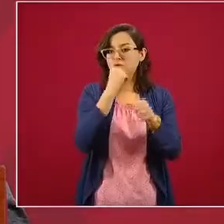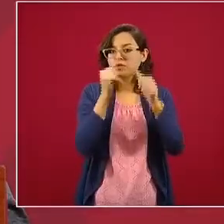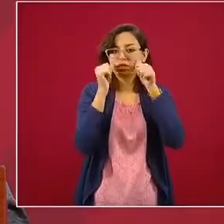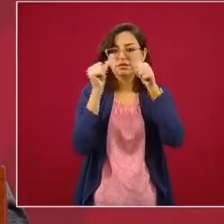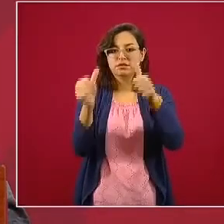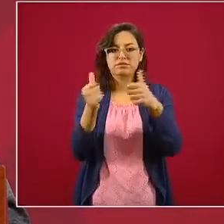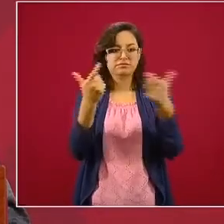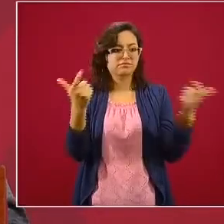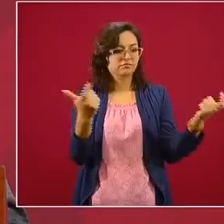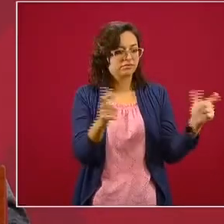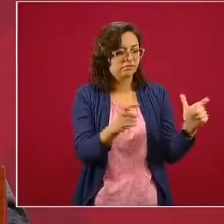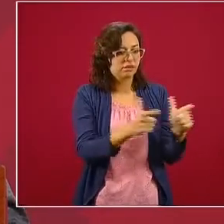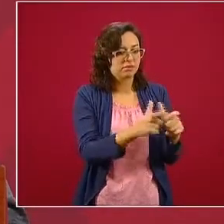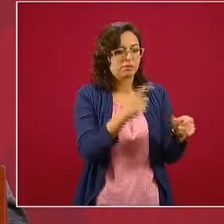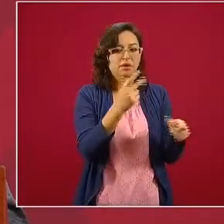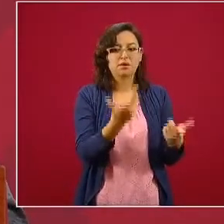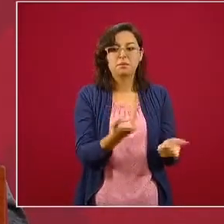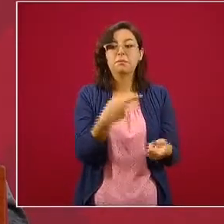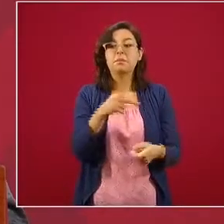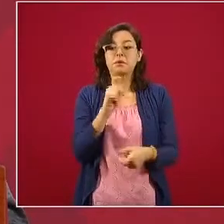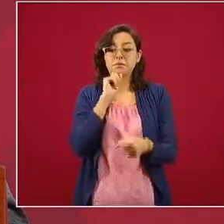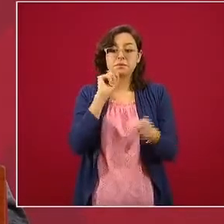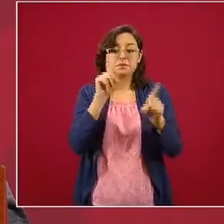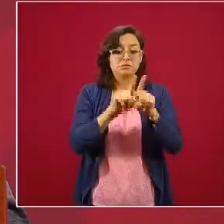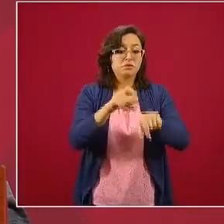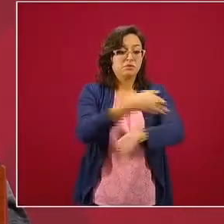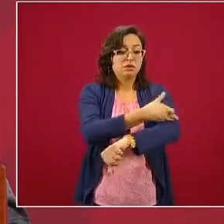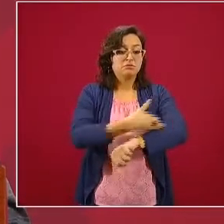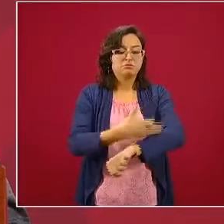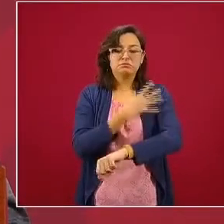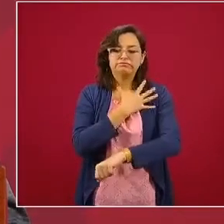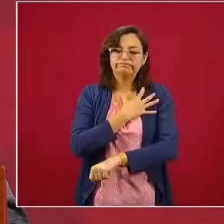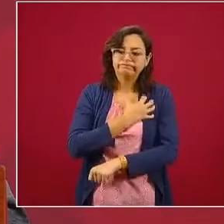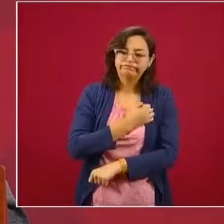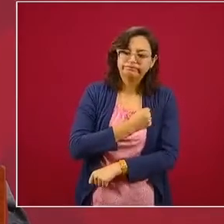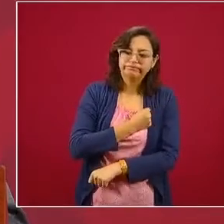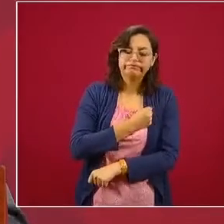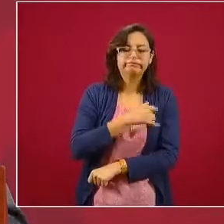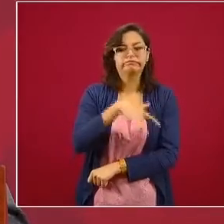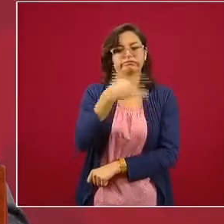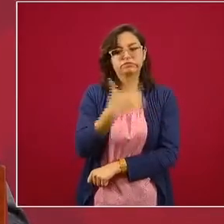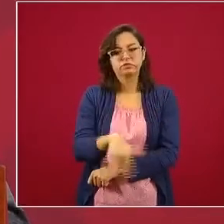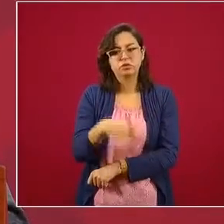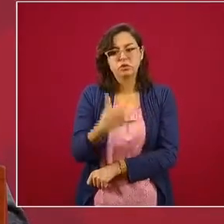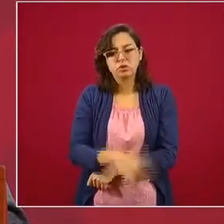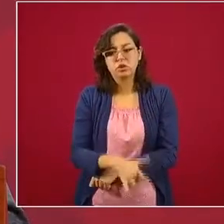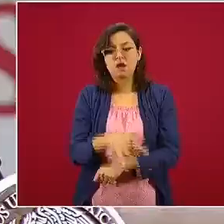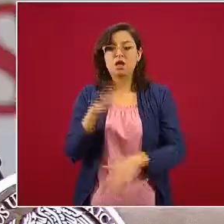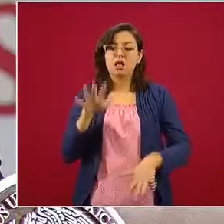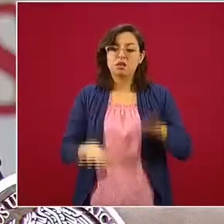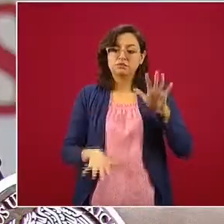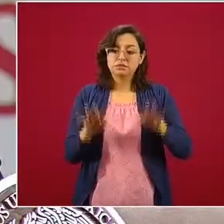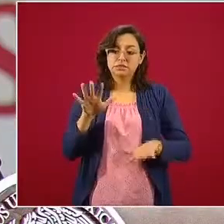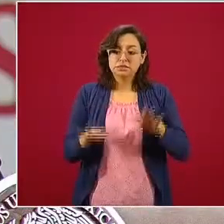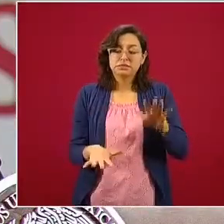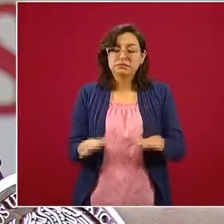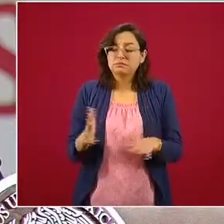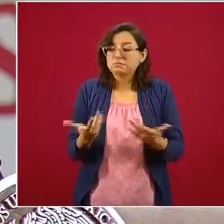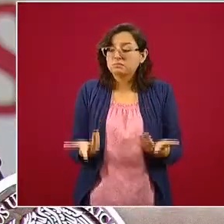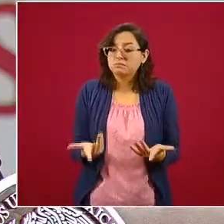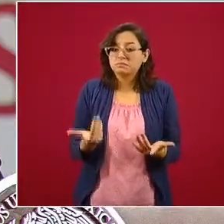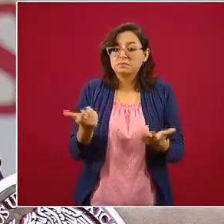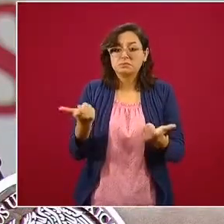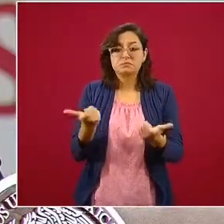provoca un gran dolor a sus familiares, en ocasiones incluso dejándolos en condiciones